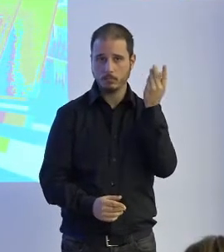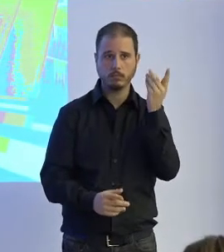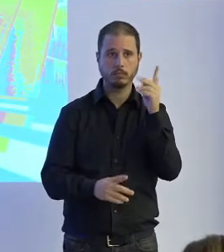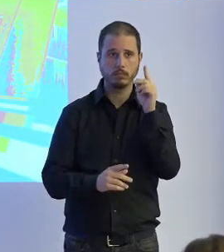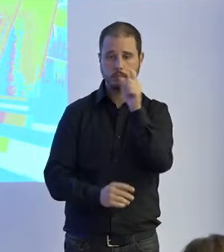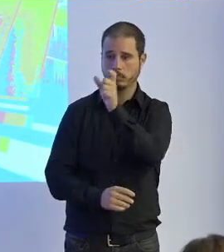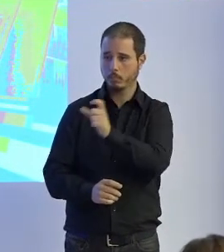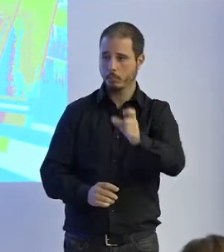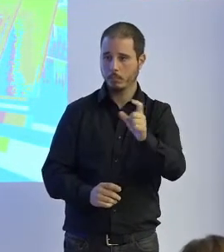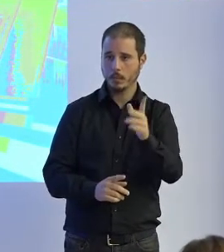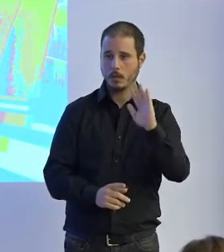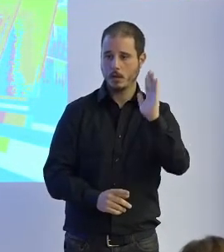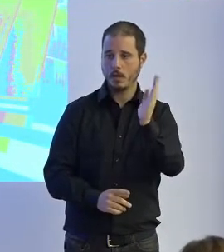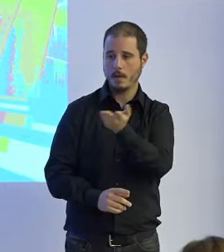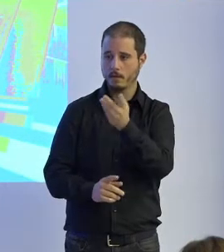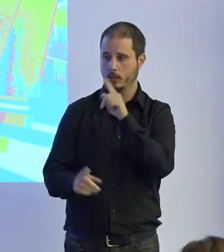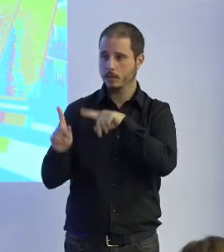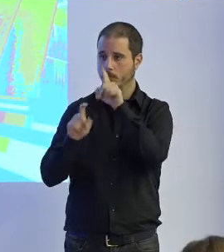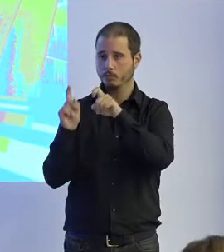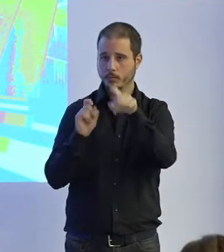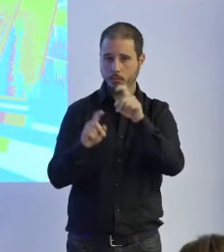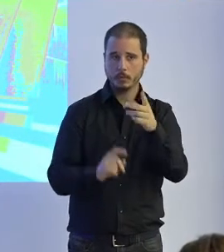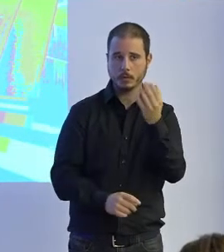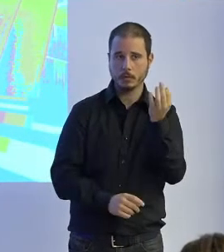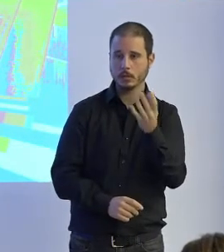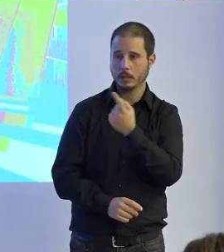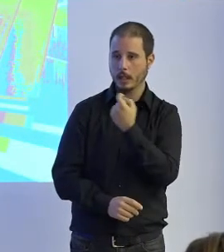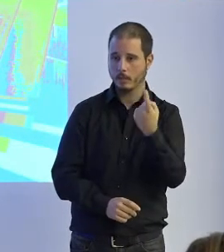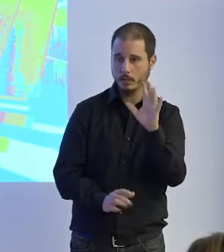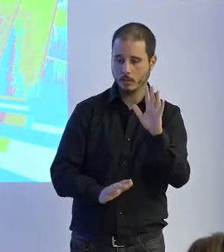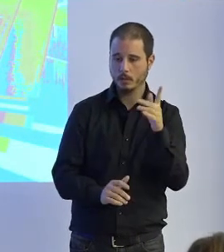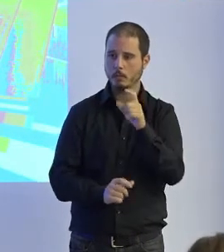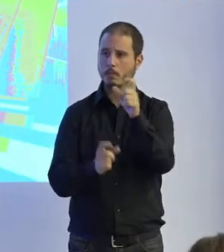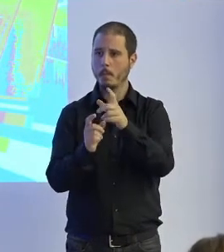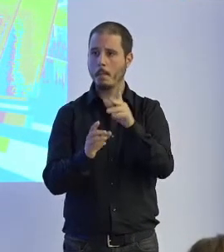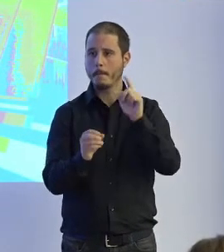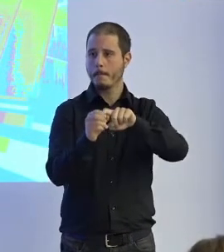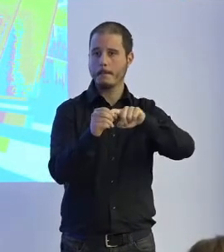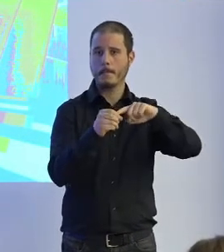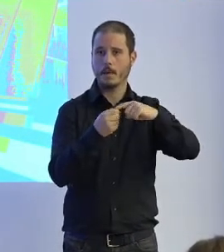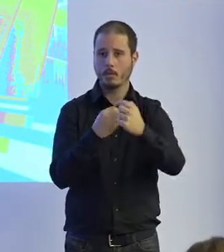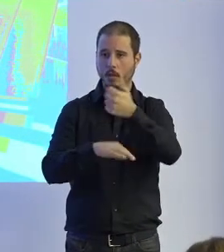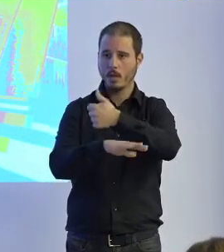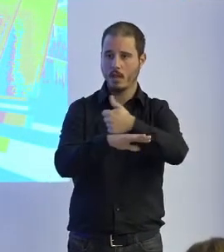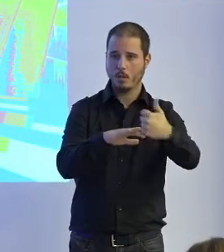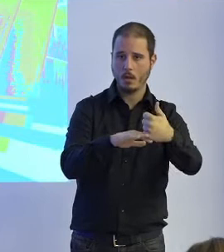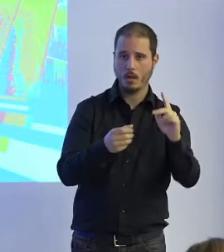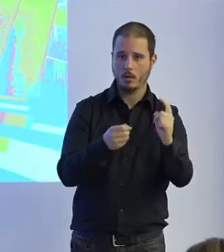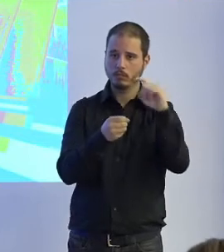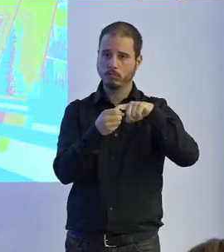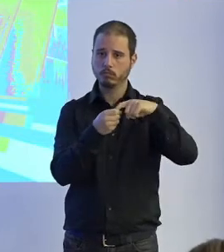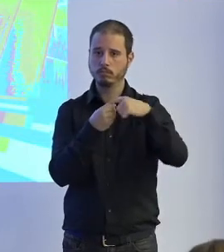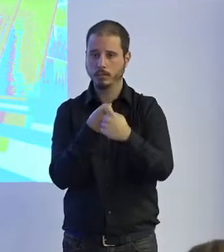las evaluaciones de impacto, pero de lo que estoy hablando aquí es de la participación ciudadana, exclusivamente de la participación ciudadana,